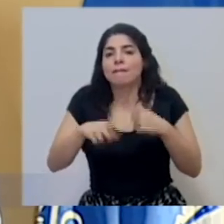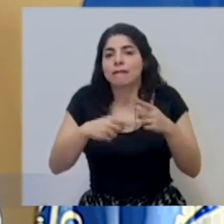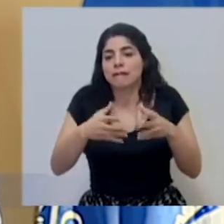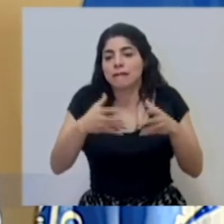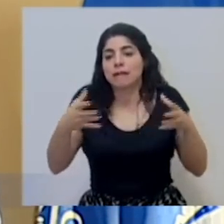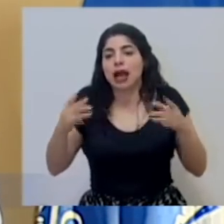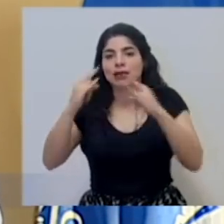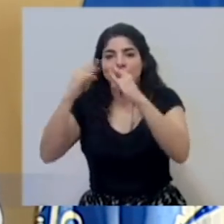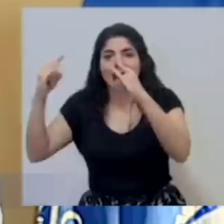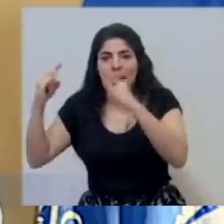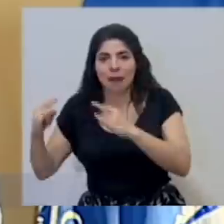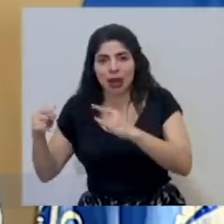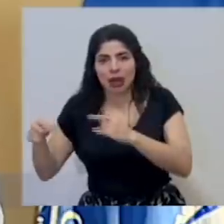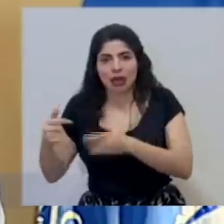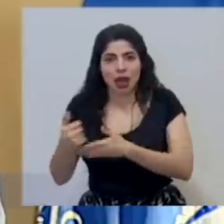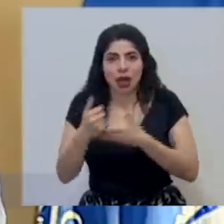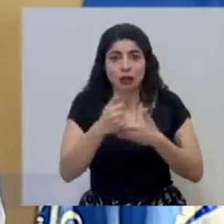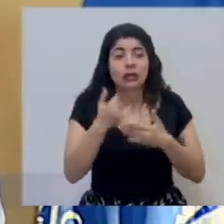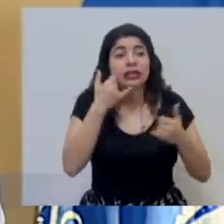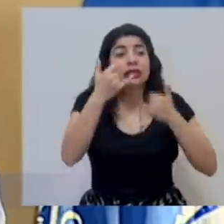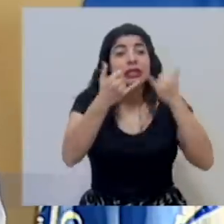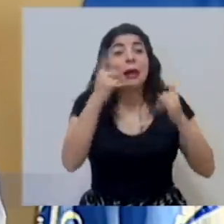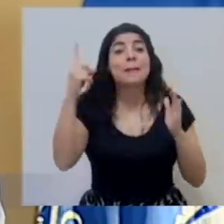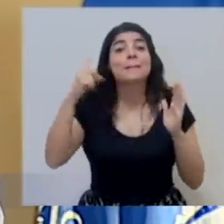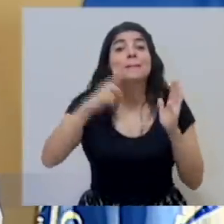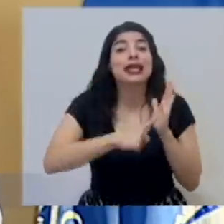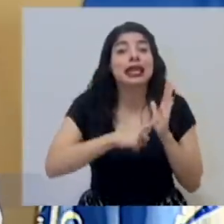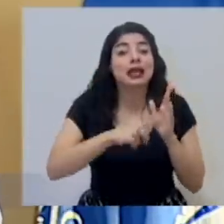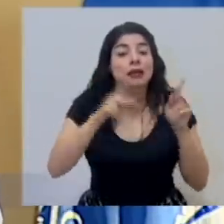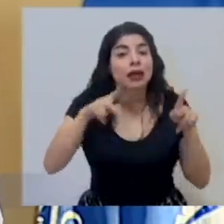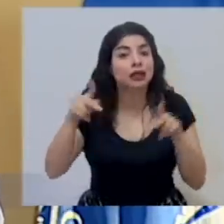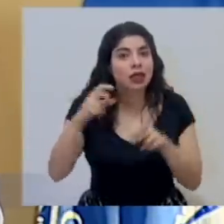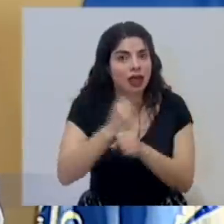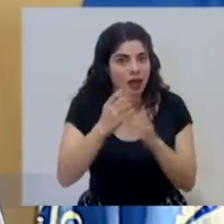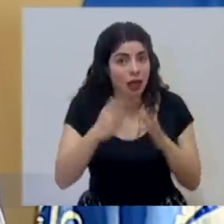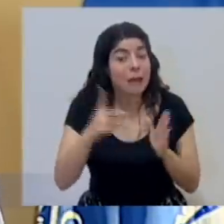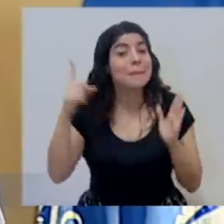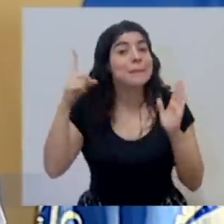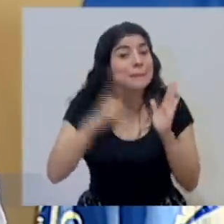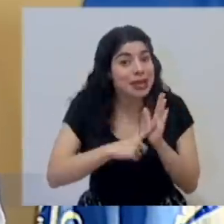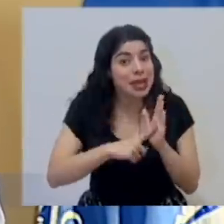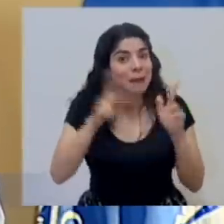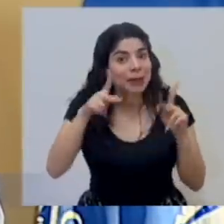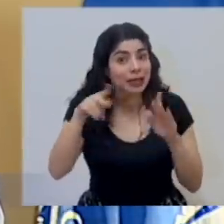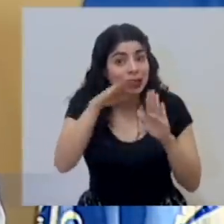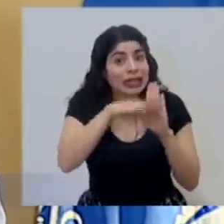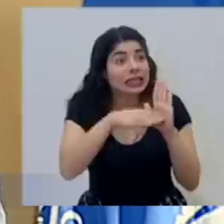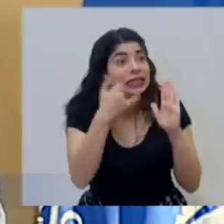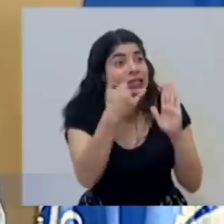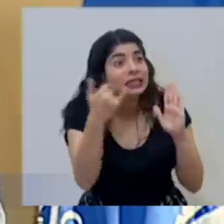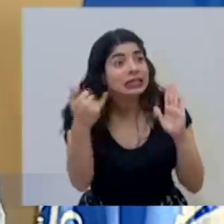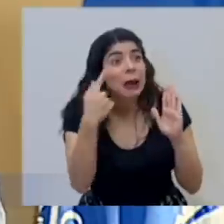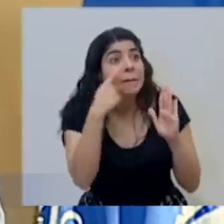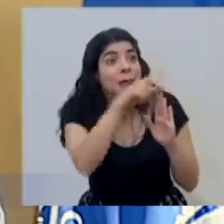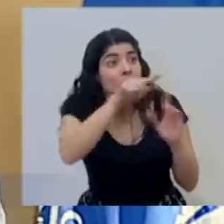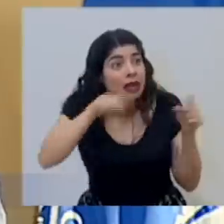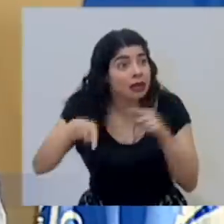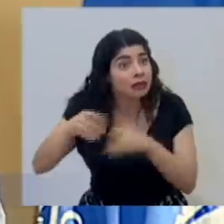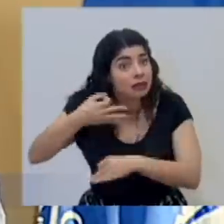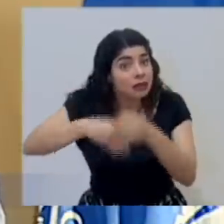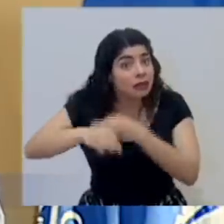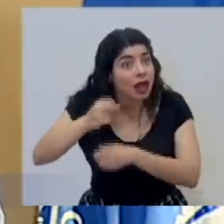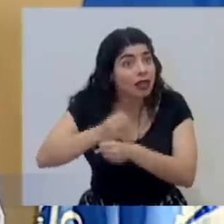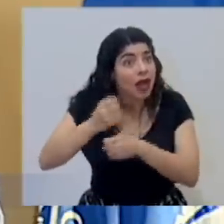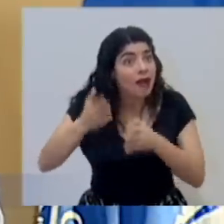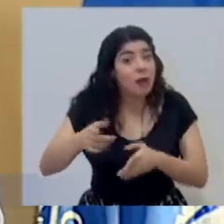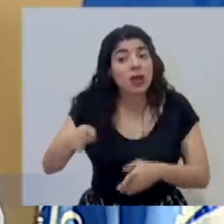con un hospital de campaña. Se llamaron a mil oferentes, mil oferentes para realizar sustituciones de